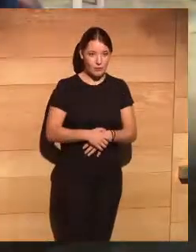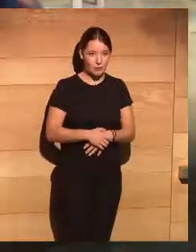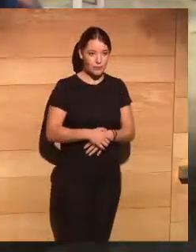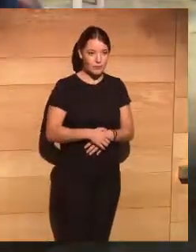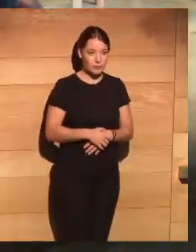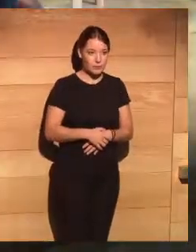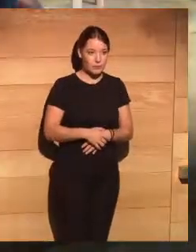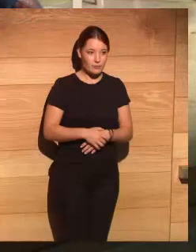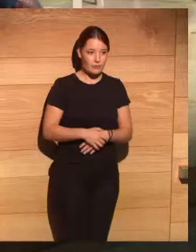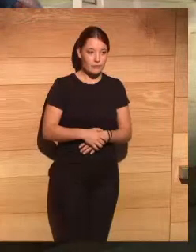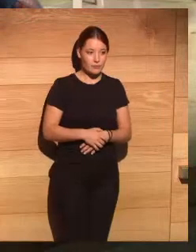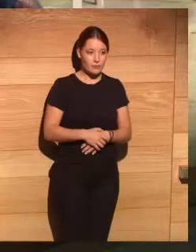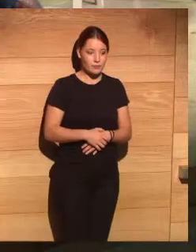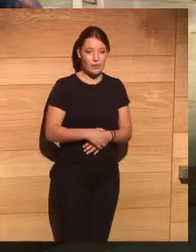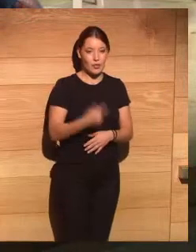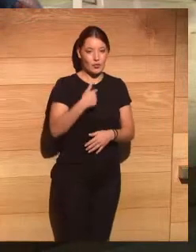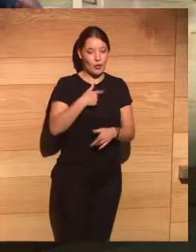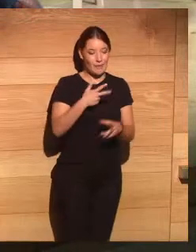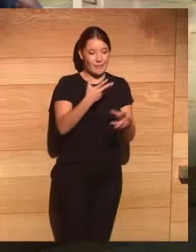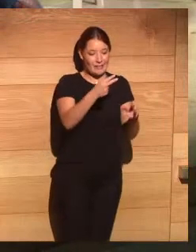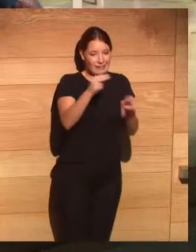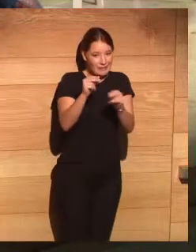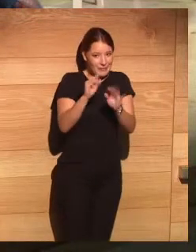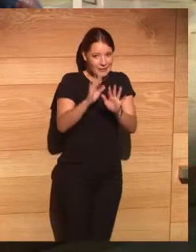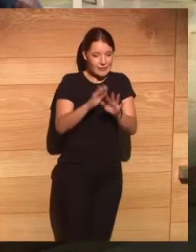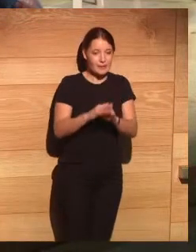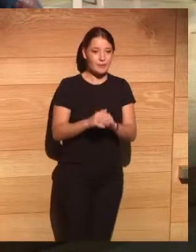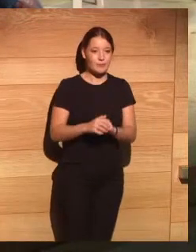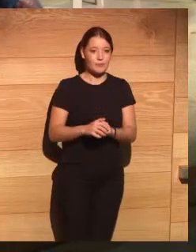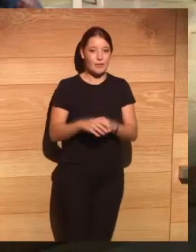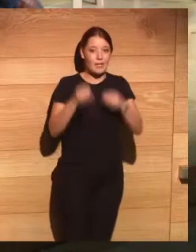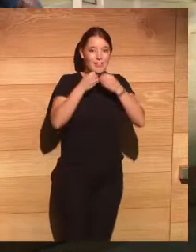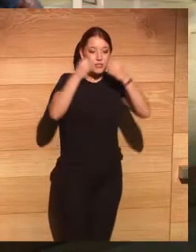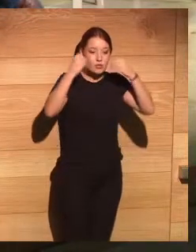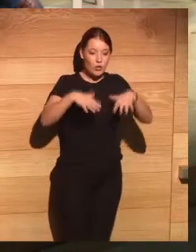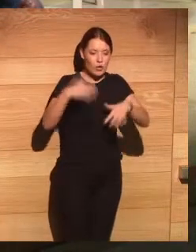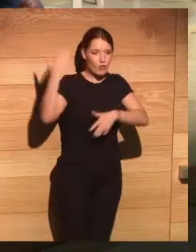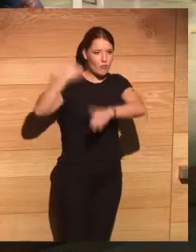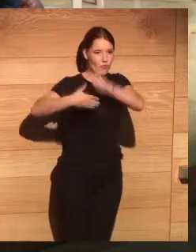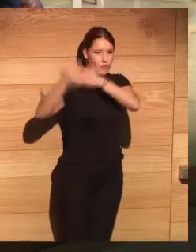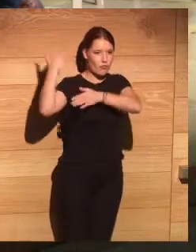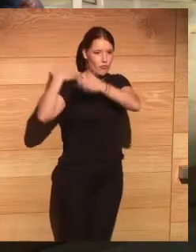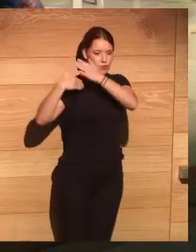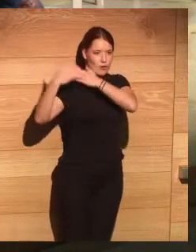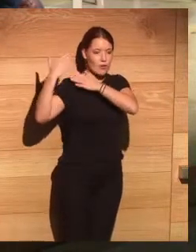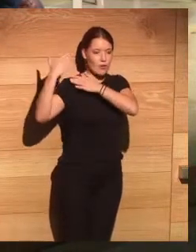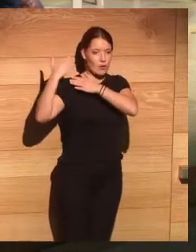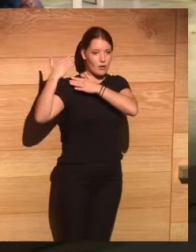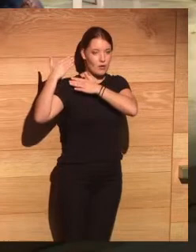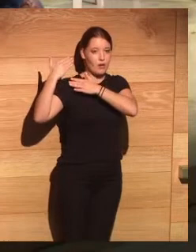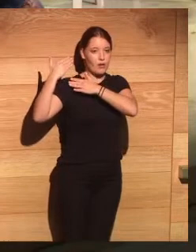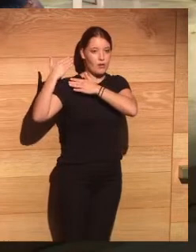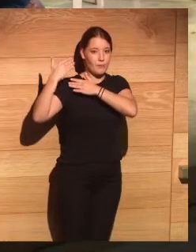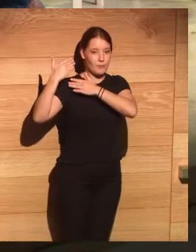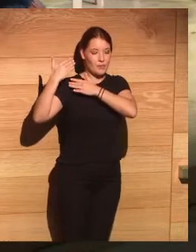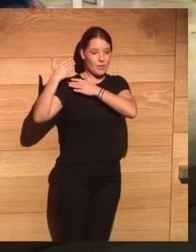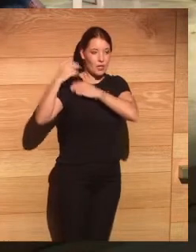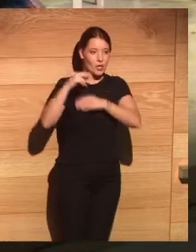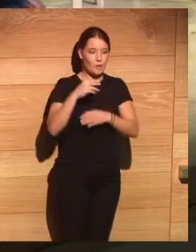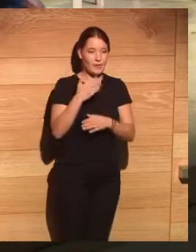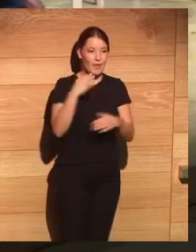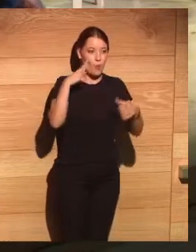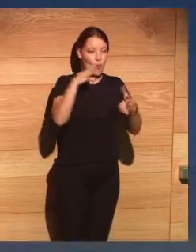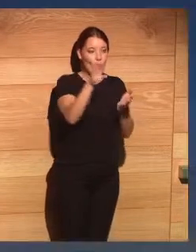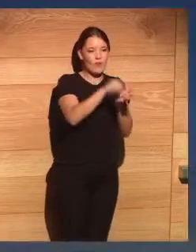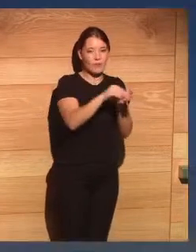pues ya voy a acabar la historia de la humanidad es un registro de técnicas lo ha dicho Manuel y